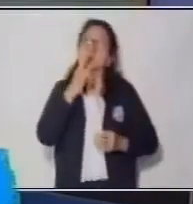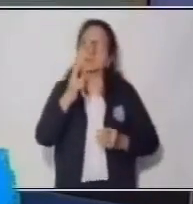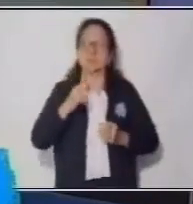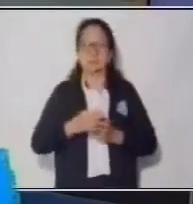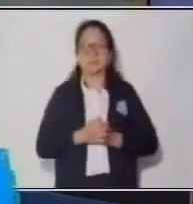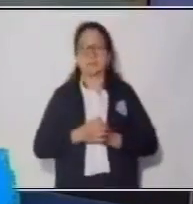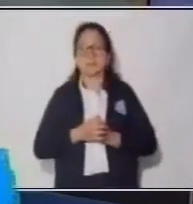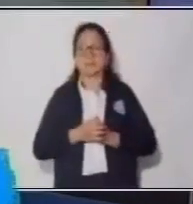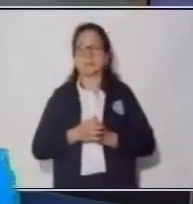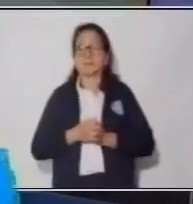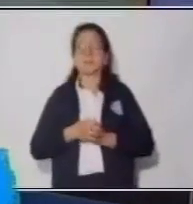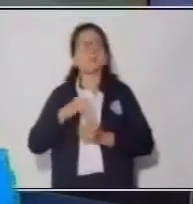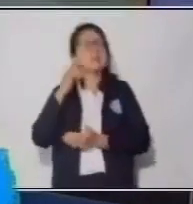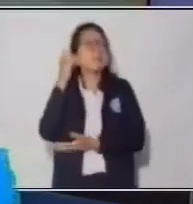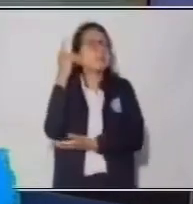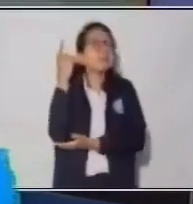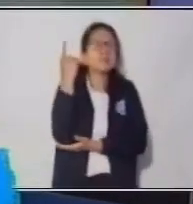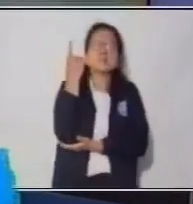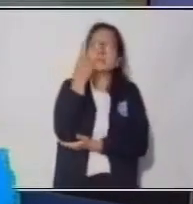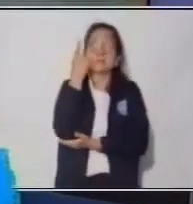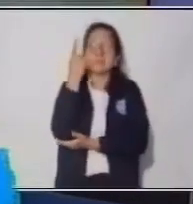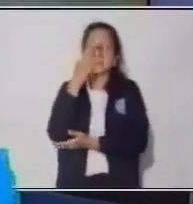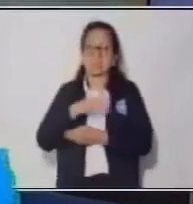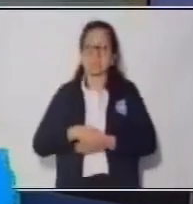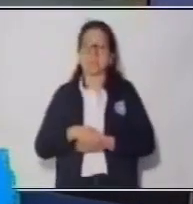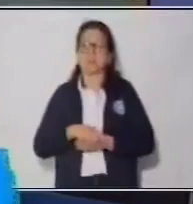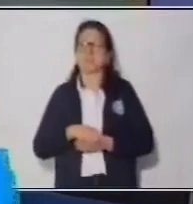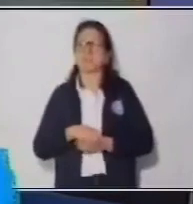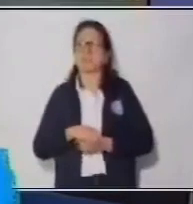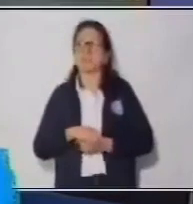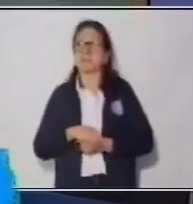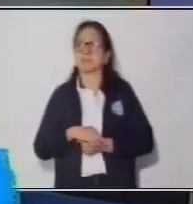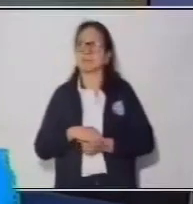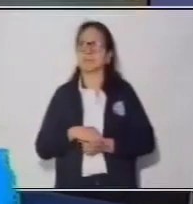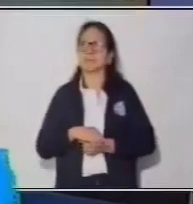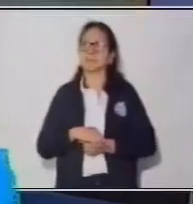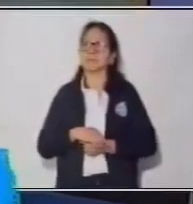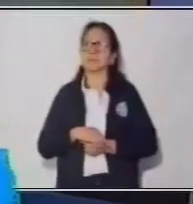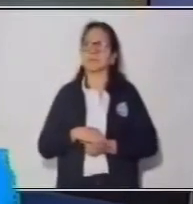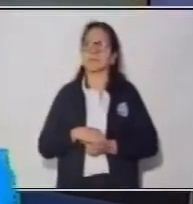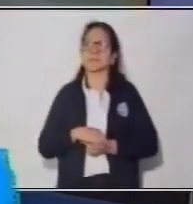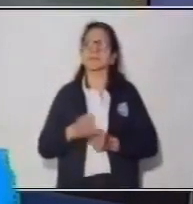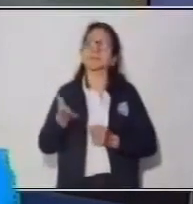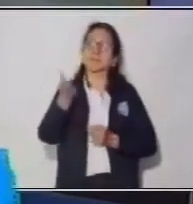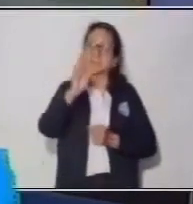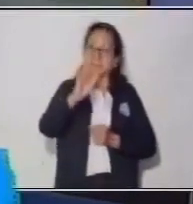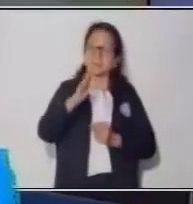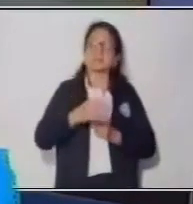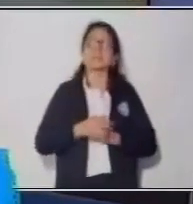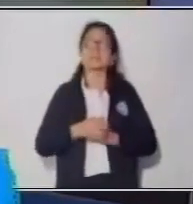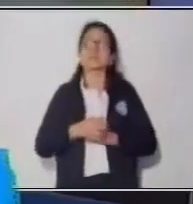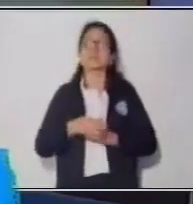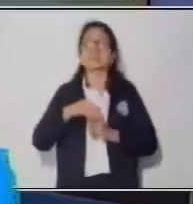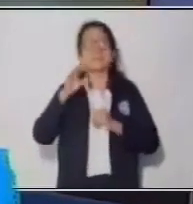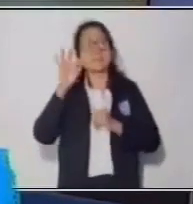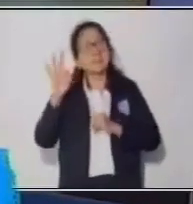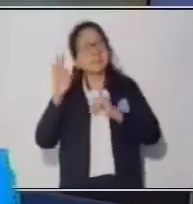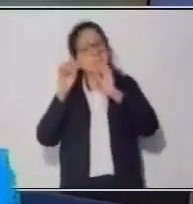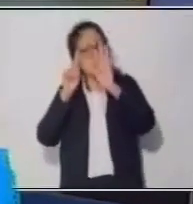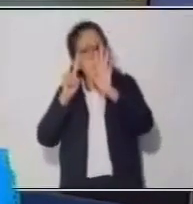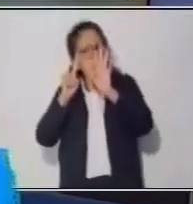Es muy importante las tablas. Luego, nos está pidiendo, 36,